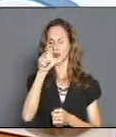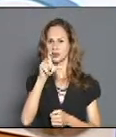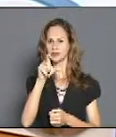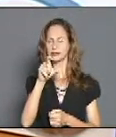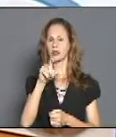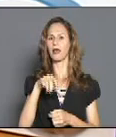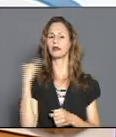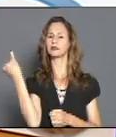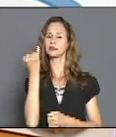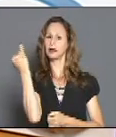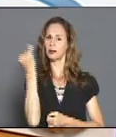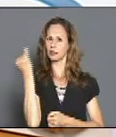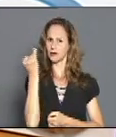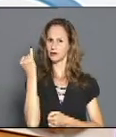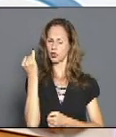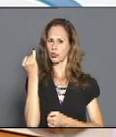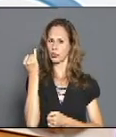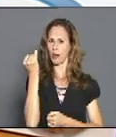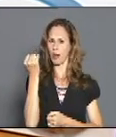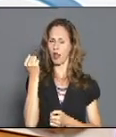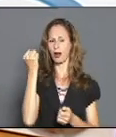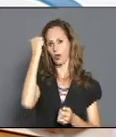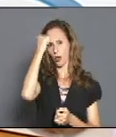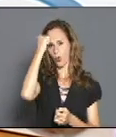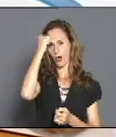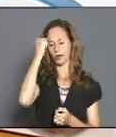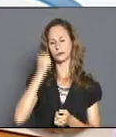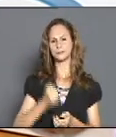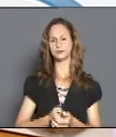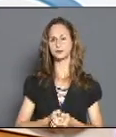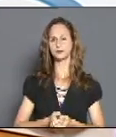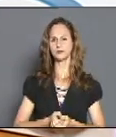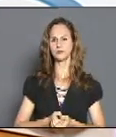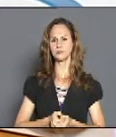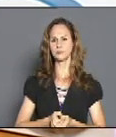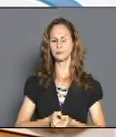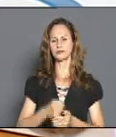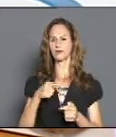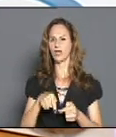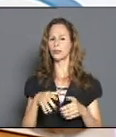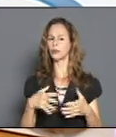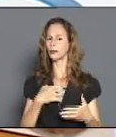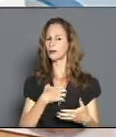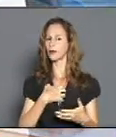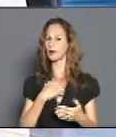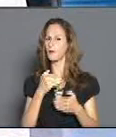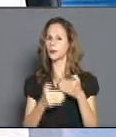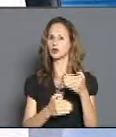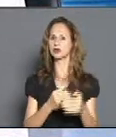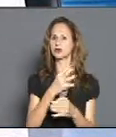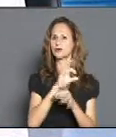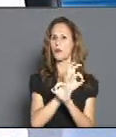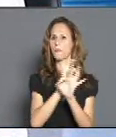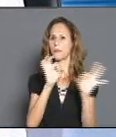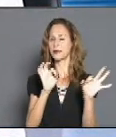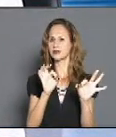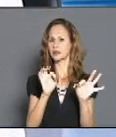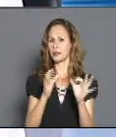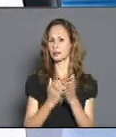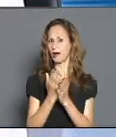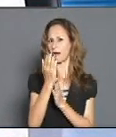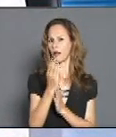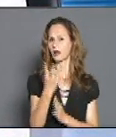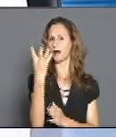Calquinque. Nosotros en este proceso de años, o sea, la especialidad tiene más de 40 años en la formación de